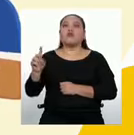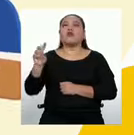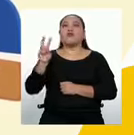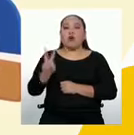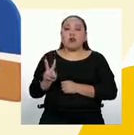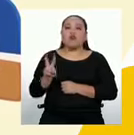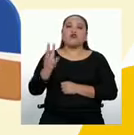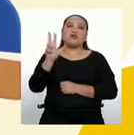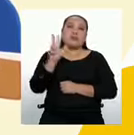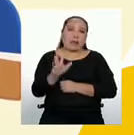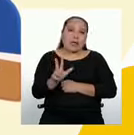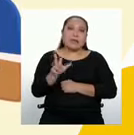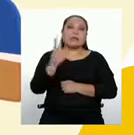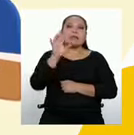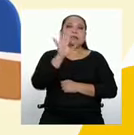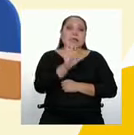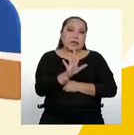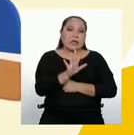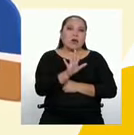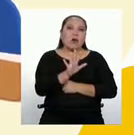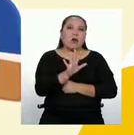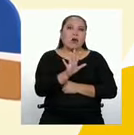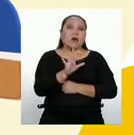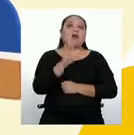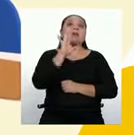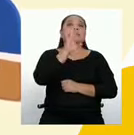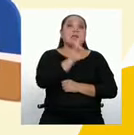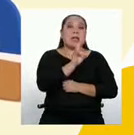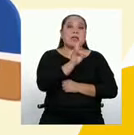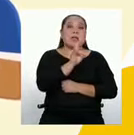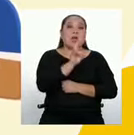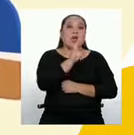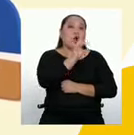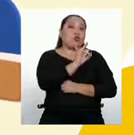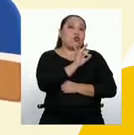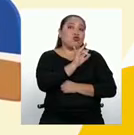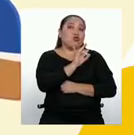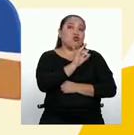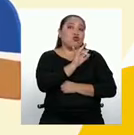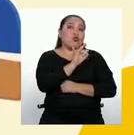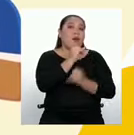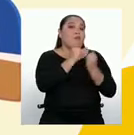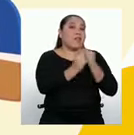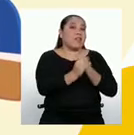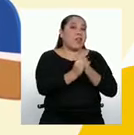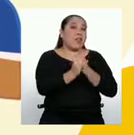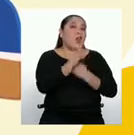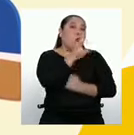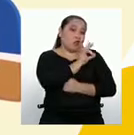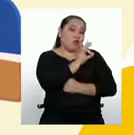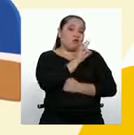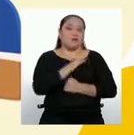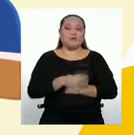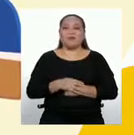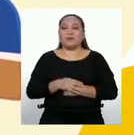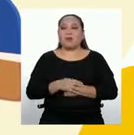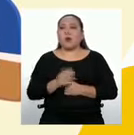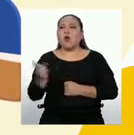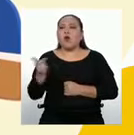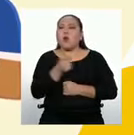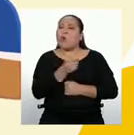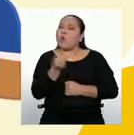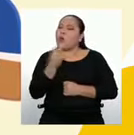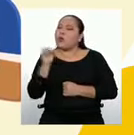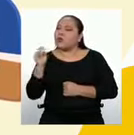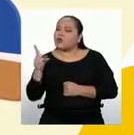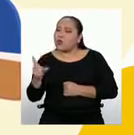2, luego 3, luego 5, después viene el 7, ahora el 8 y finalmente otro 8. ¿Cuántos datos